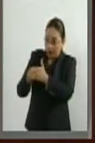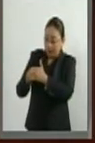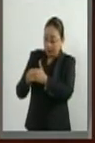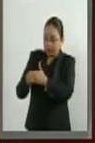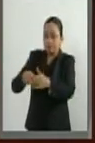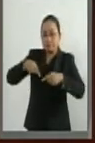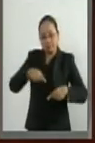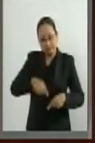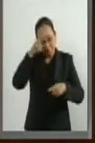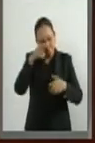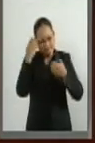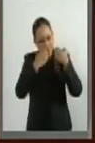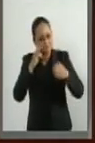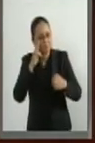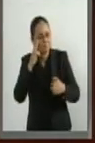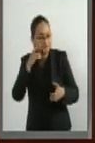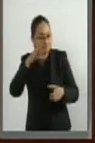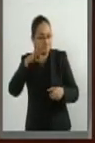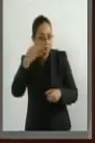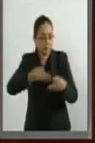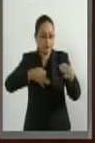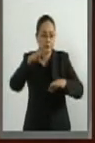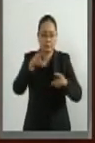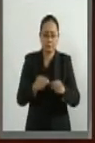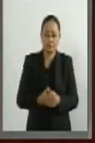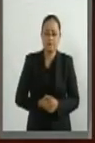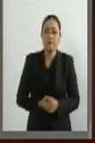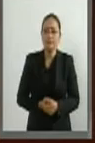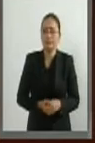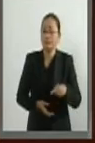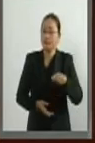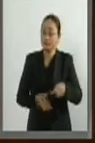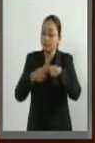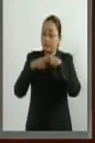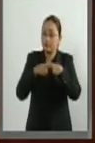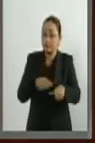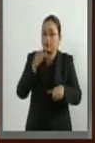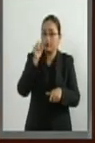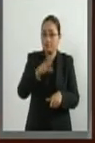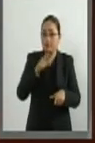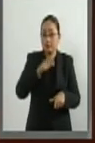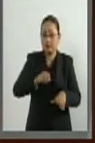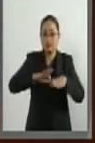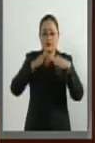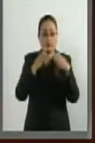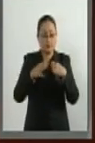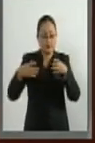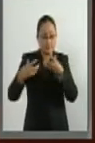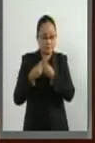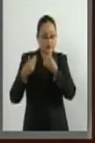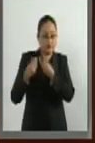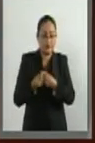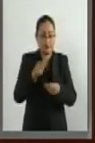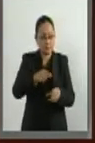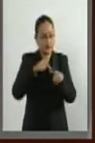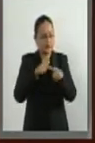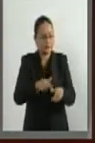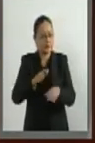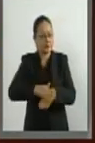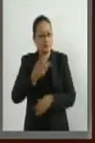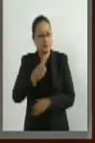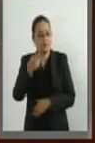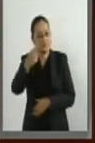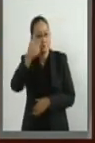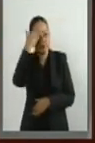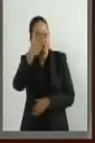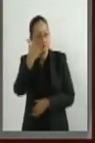suscriba. De aquí la importancia de mantener un contacto estrecho. Por ello, señor Canciller,